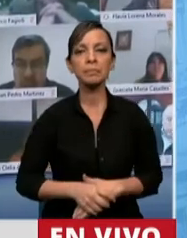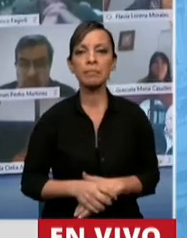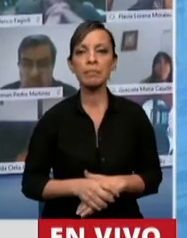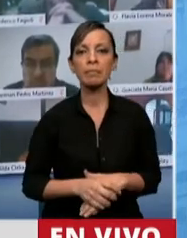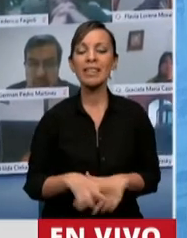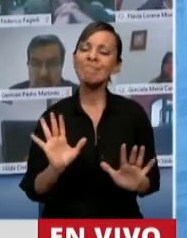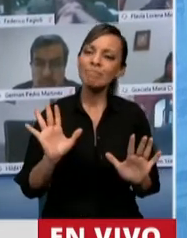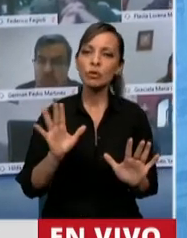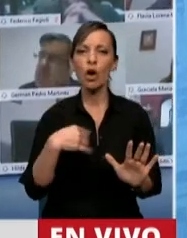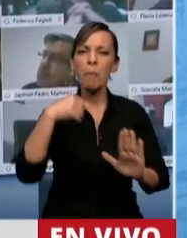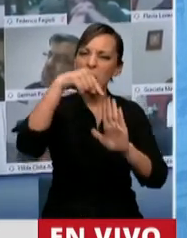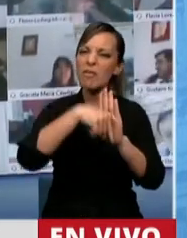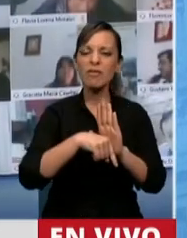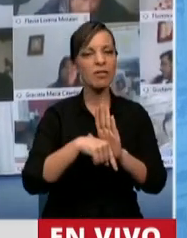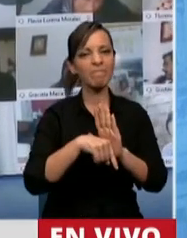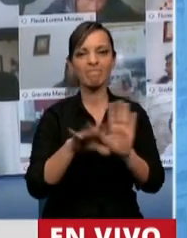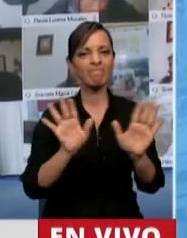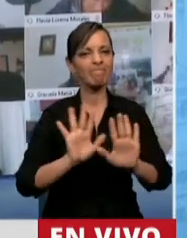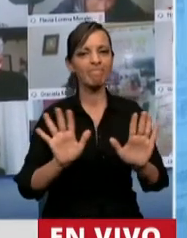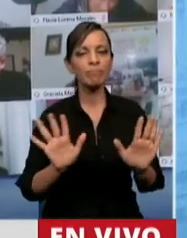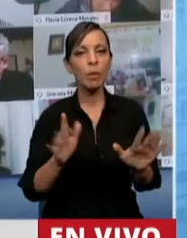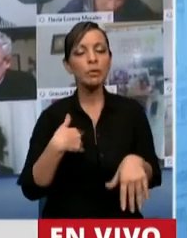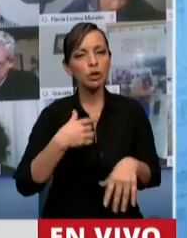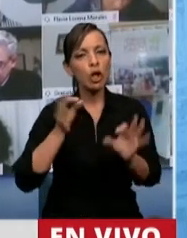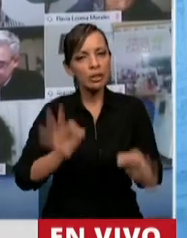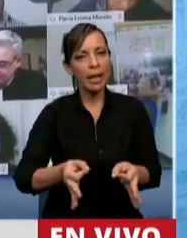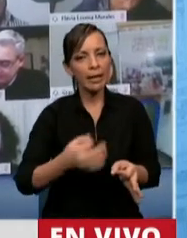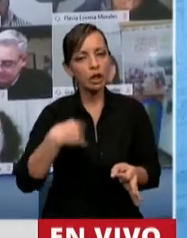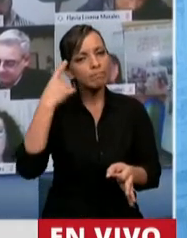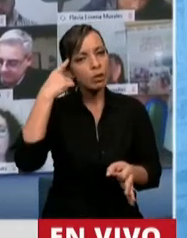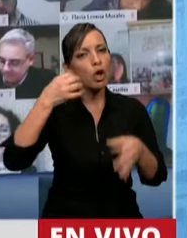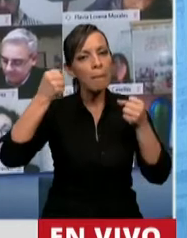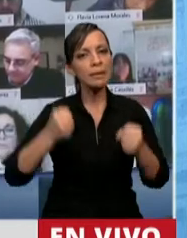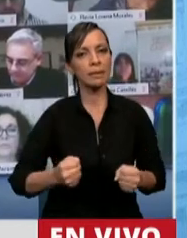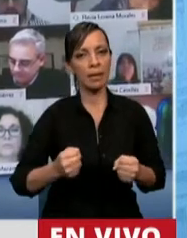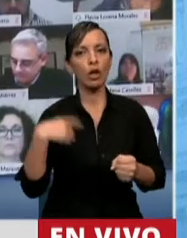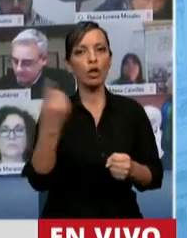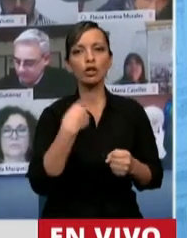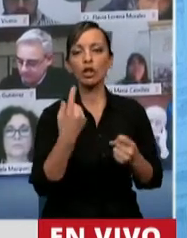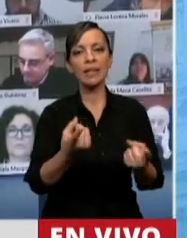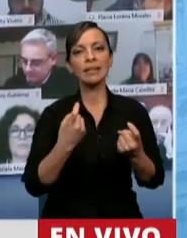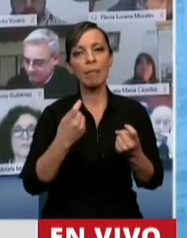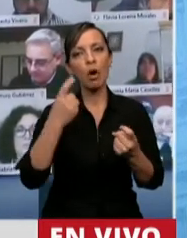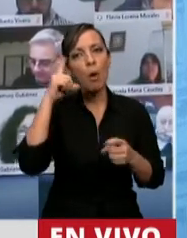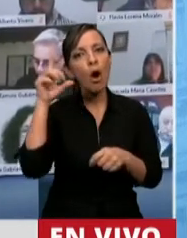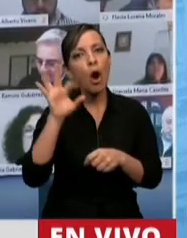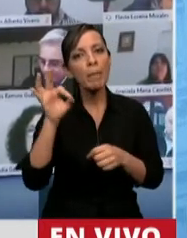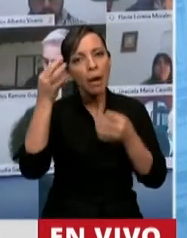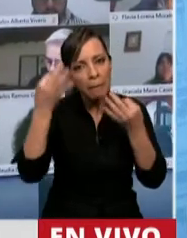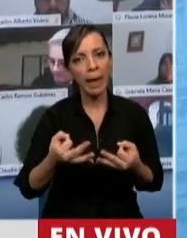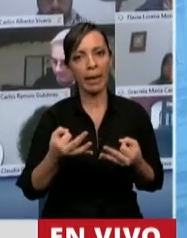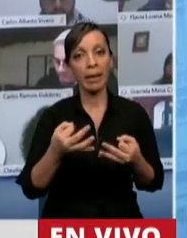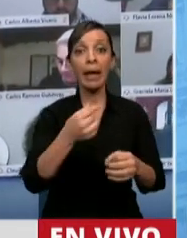No quiero abundar mucho más, presidente, porque creo y estoy convencido que lo que tenemos que hacer es ser coherentes con lo que decimos. Si queremos